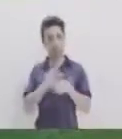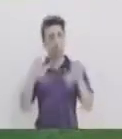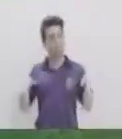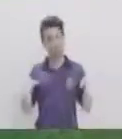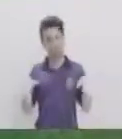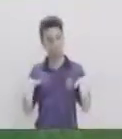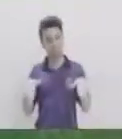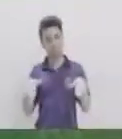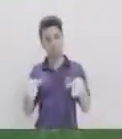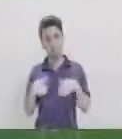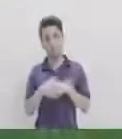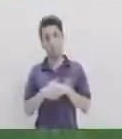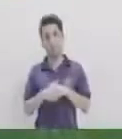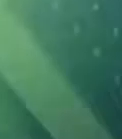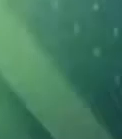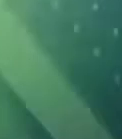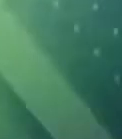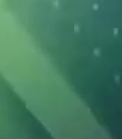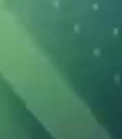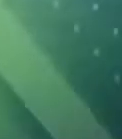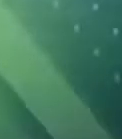recuerden que Guatemala No se detiene